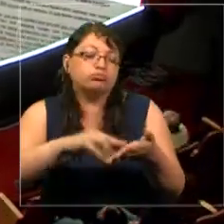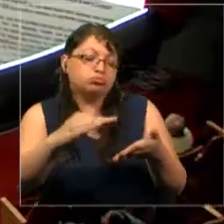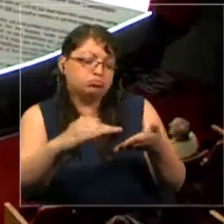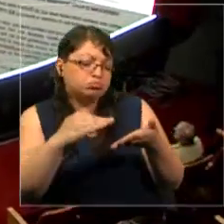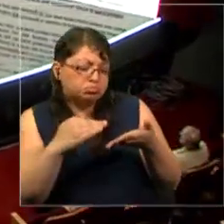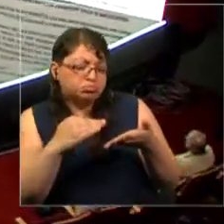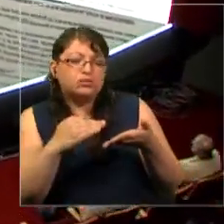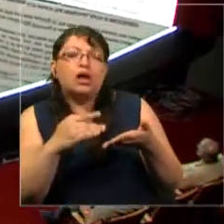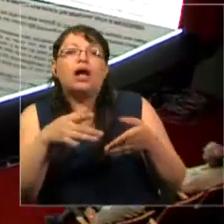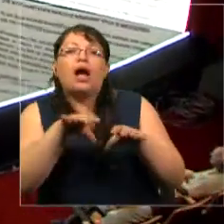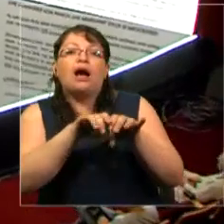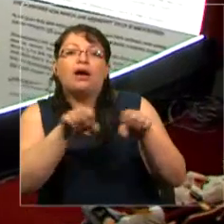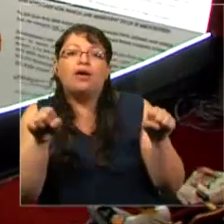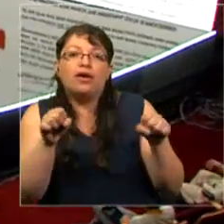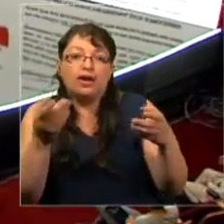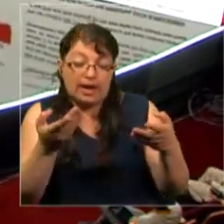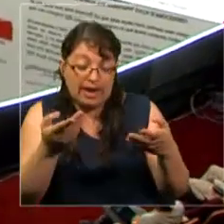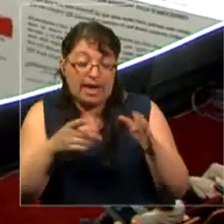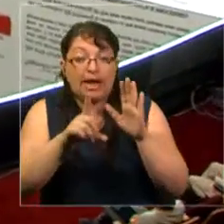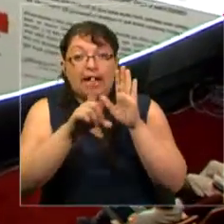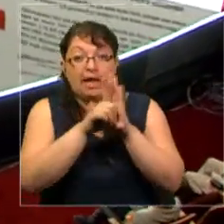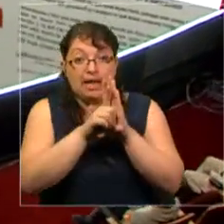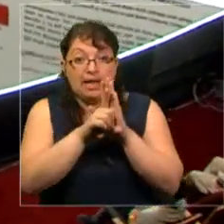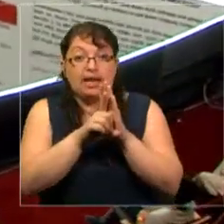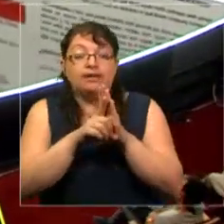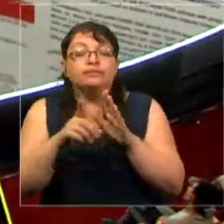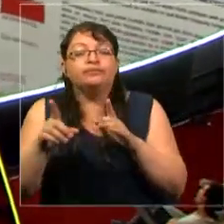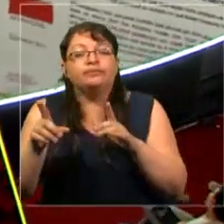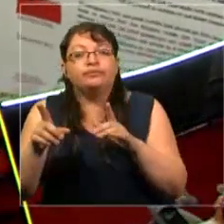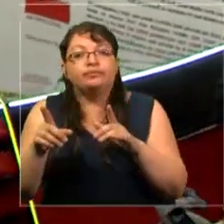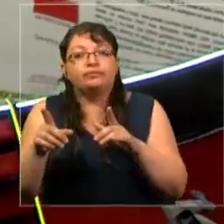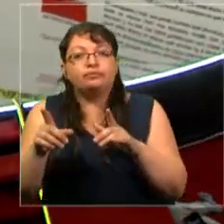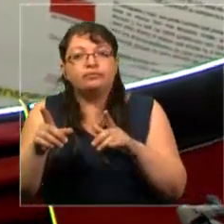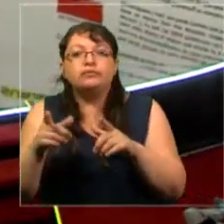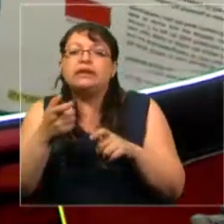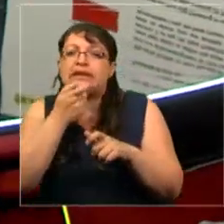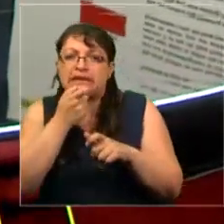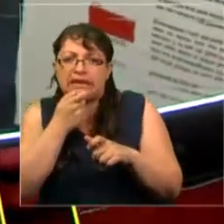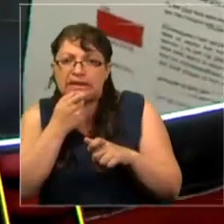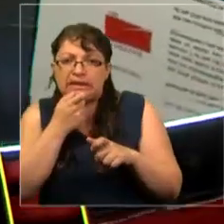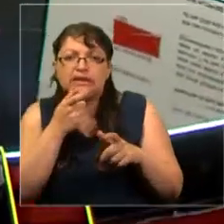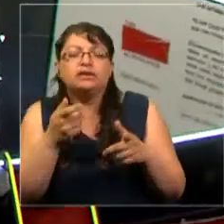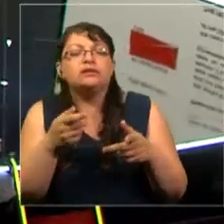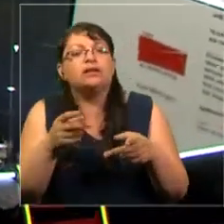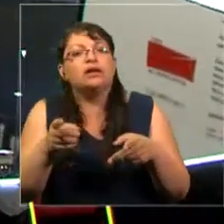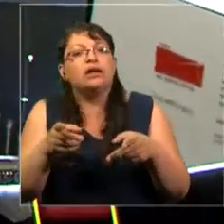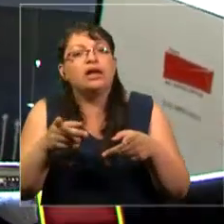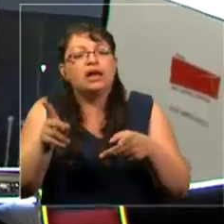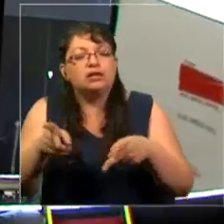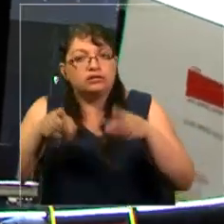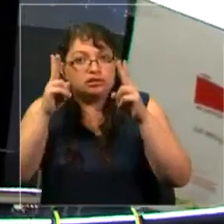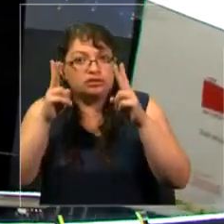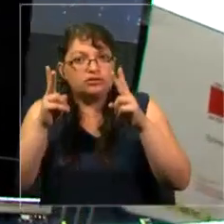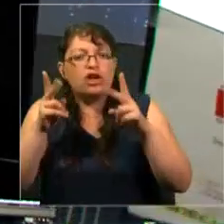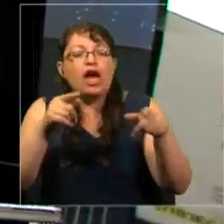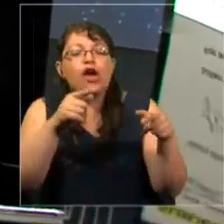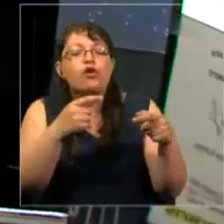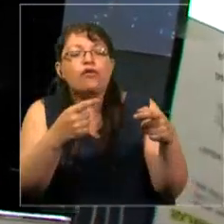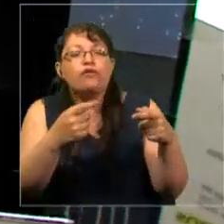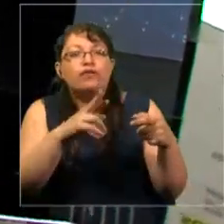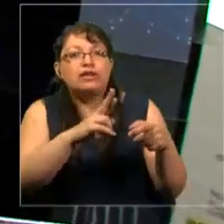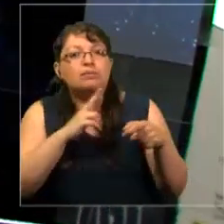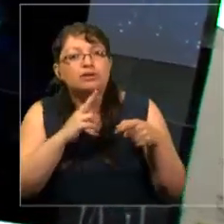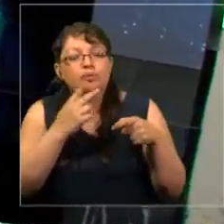Acordando que el Reino Unido y la ley de protección de datos va a responder a mí como estadounidense. de manera